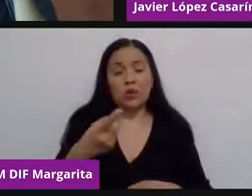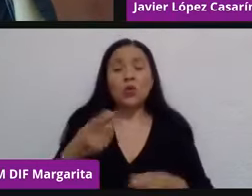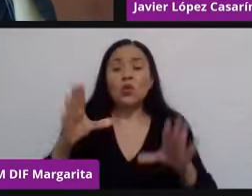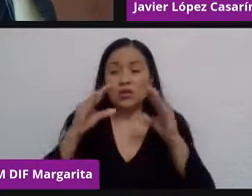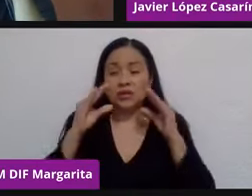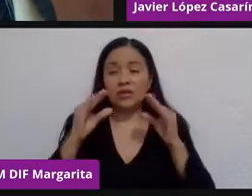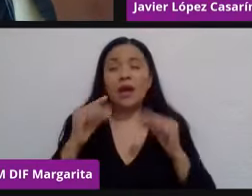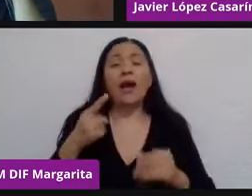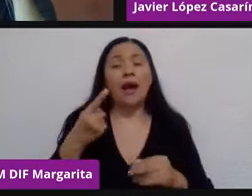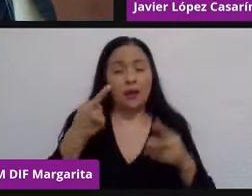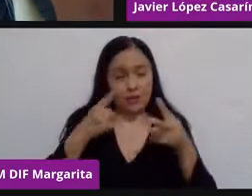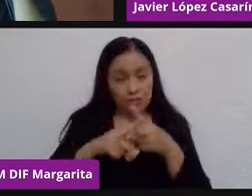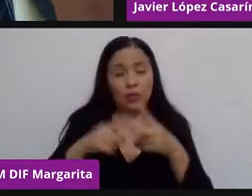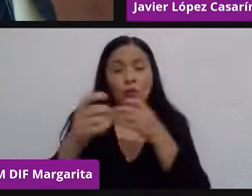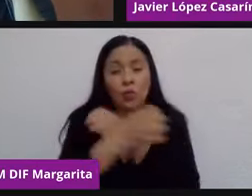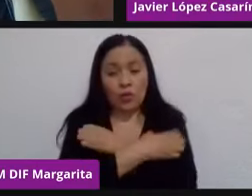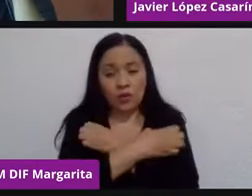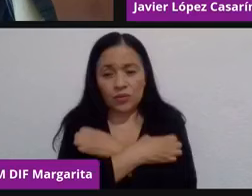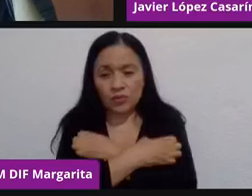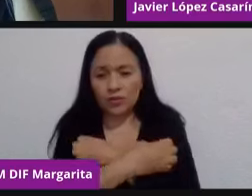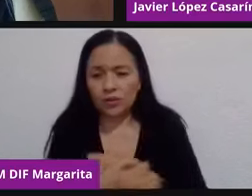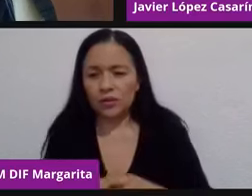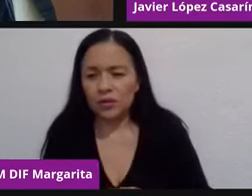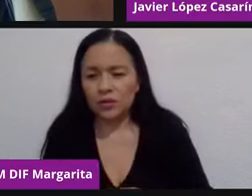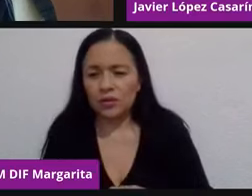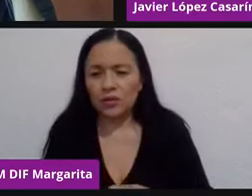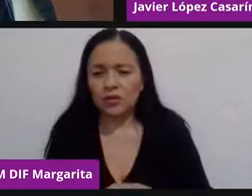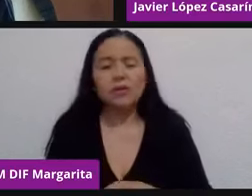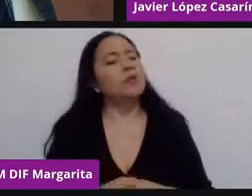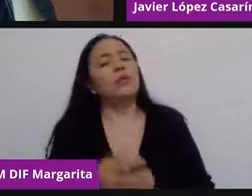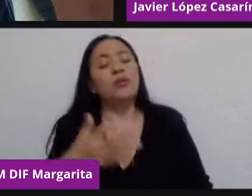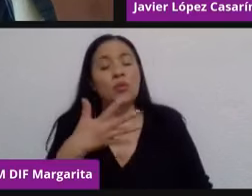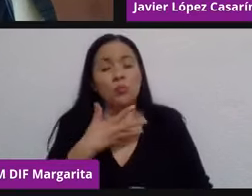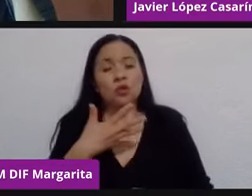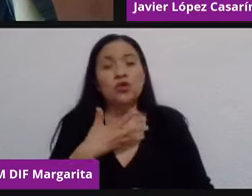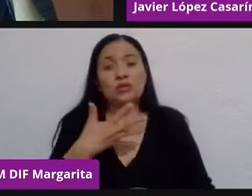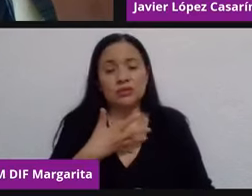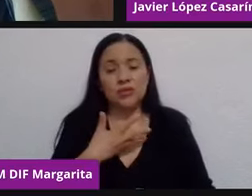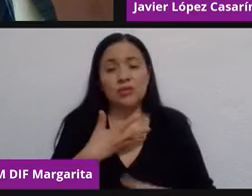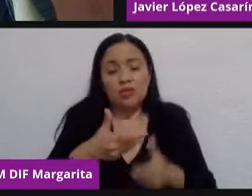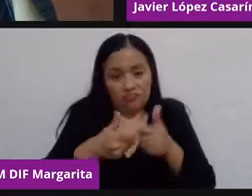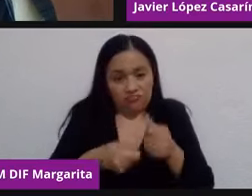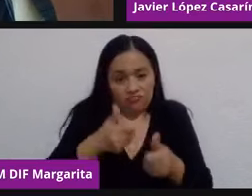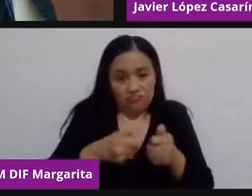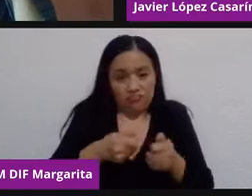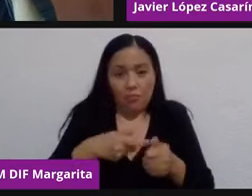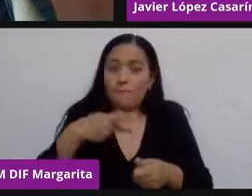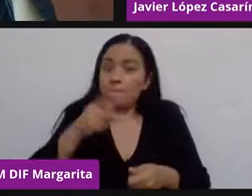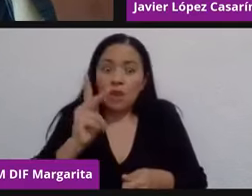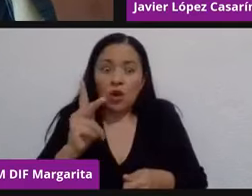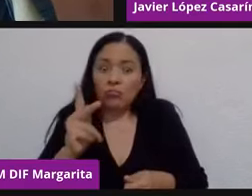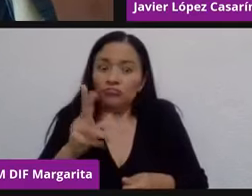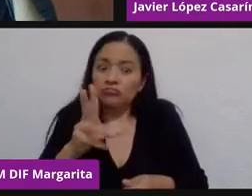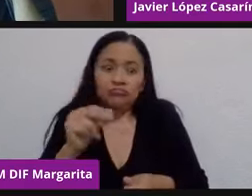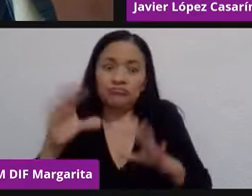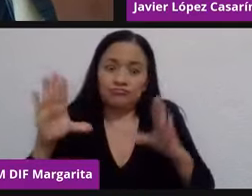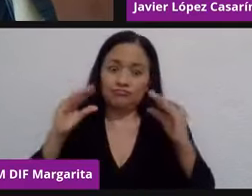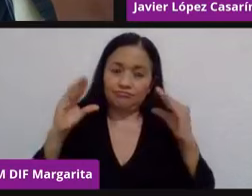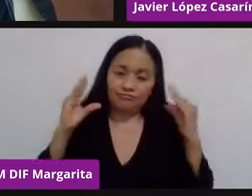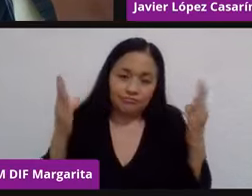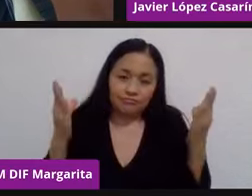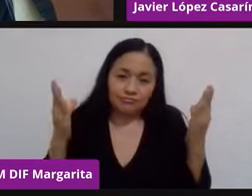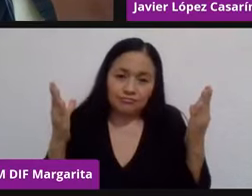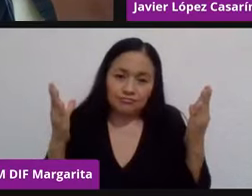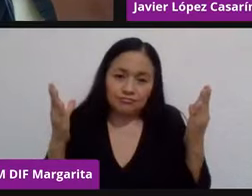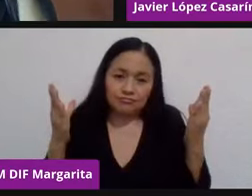porque a fin de cuentas esto es como en cualquier lugar, nos están dando una herramienta, pero sin una capacitación. También sin una capacitación,